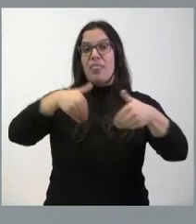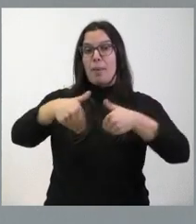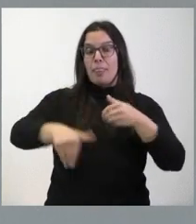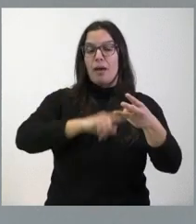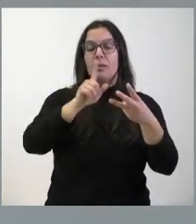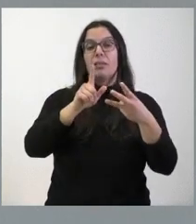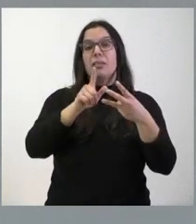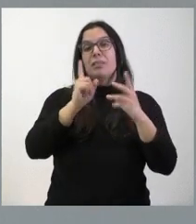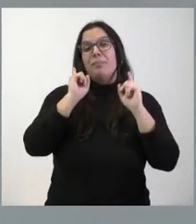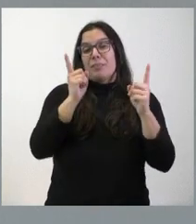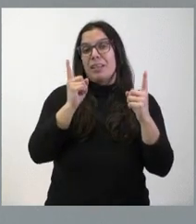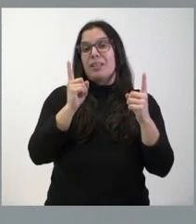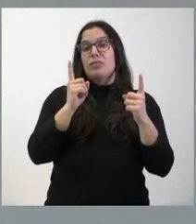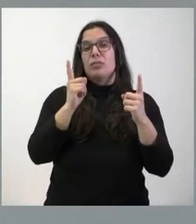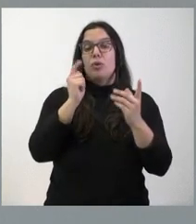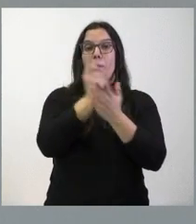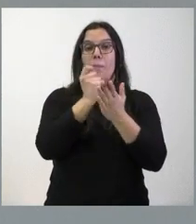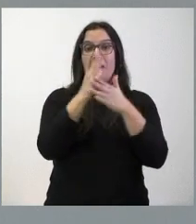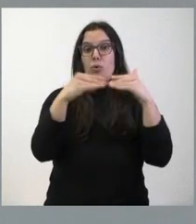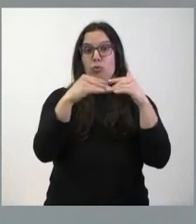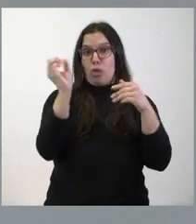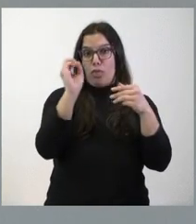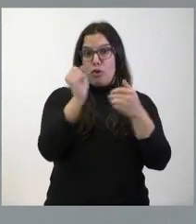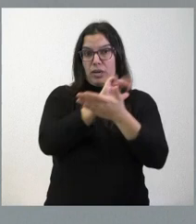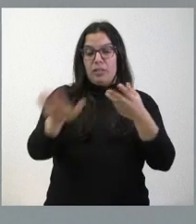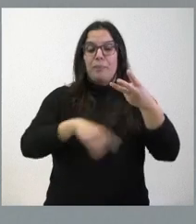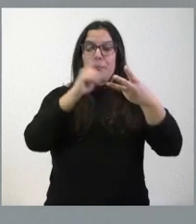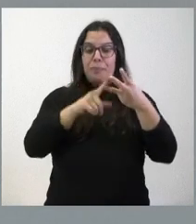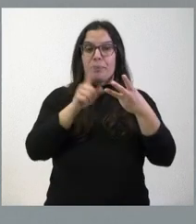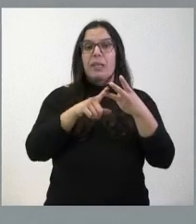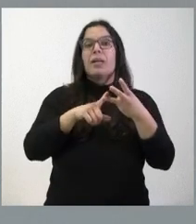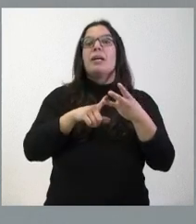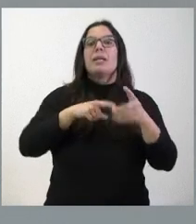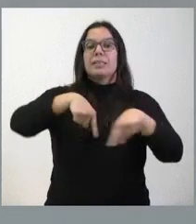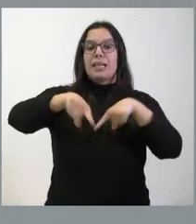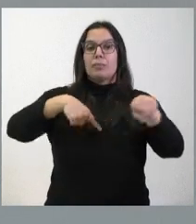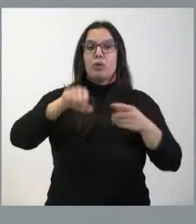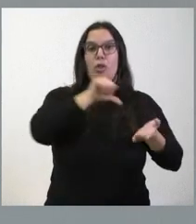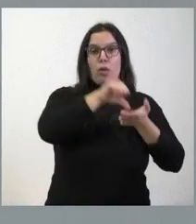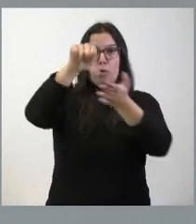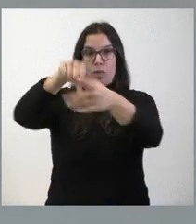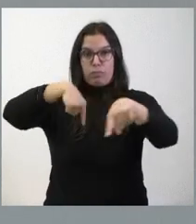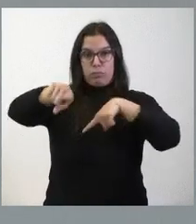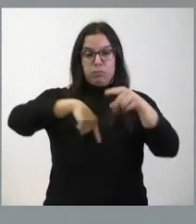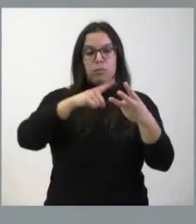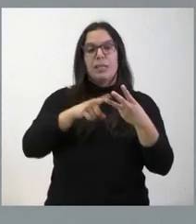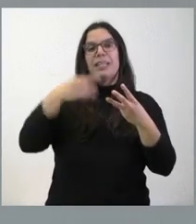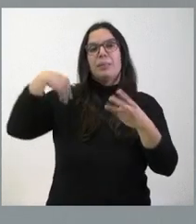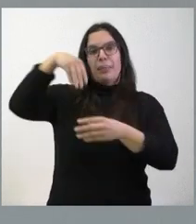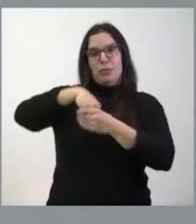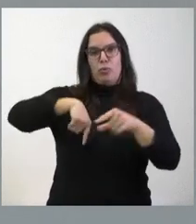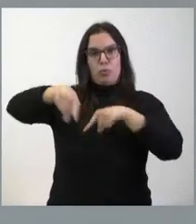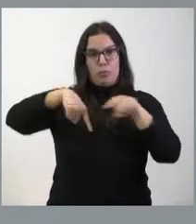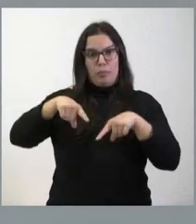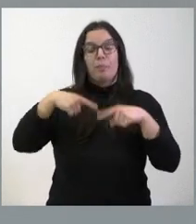caso el pago por parte del usuario es cero, el transporte interurbano y el transporte metropolitano. Son cantidades